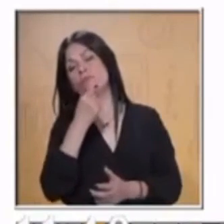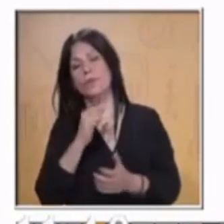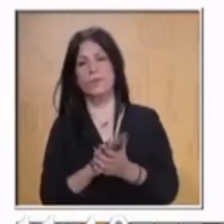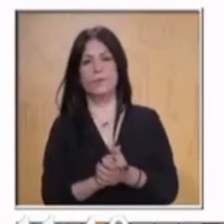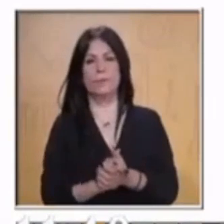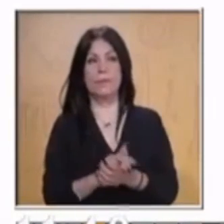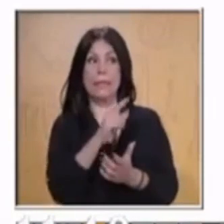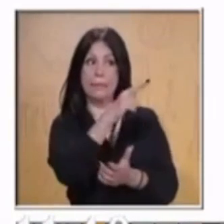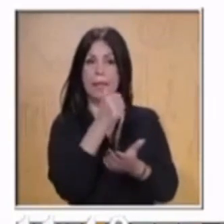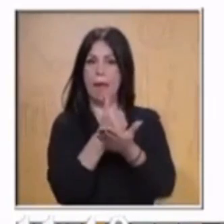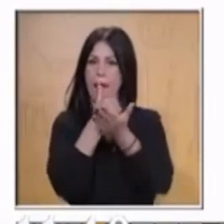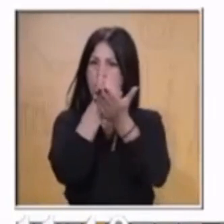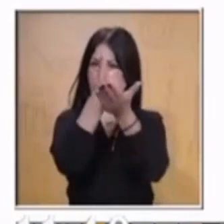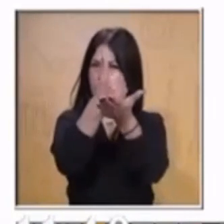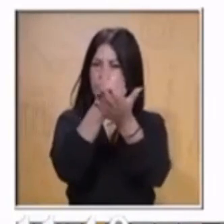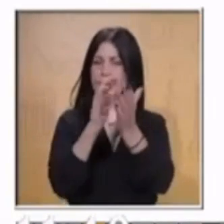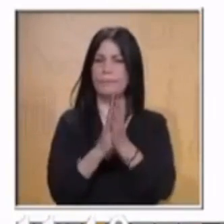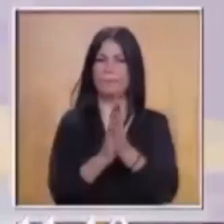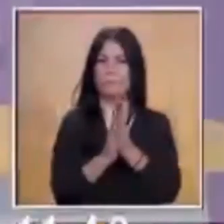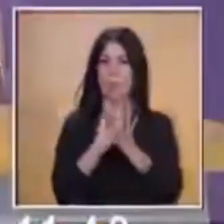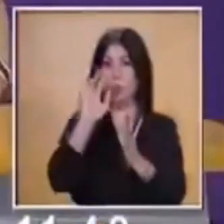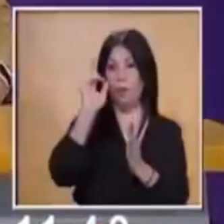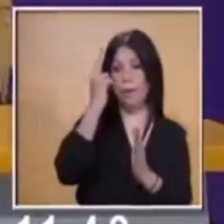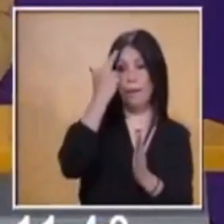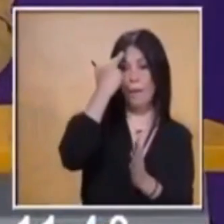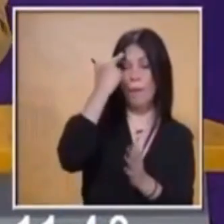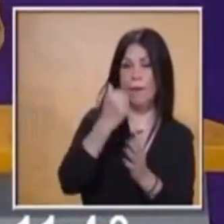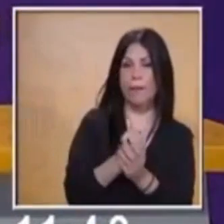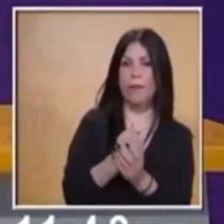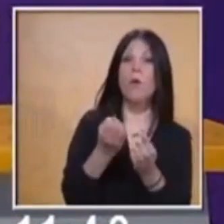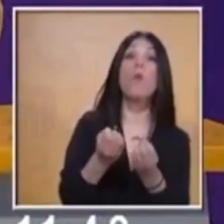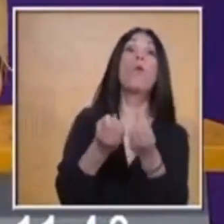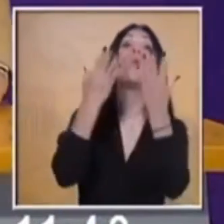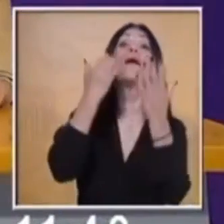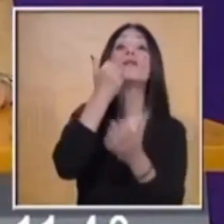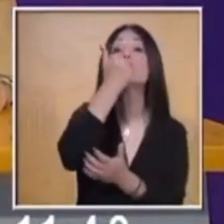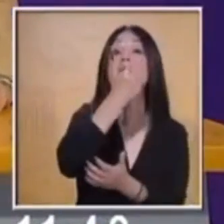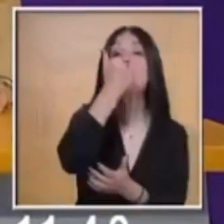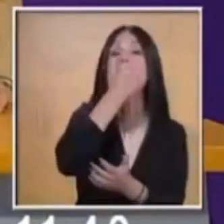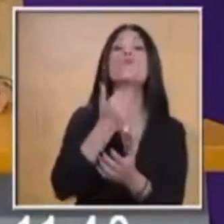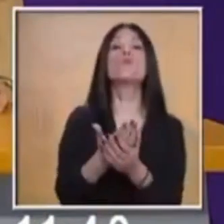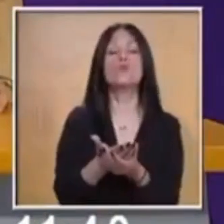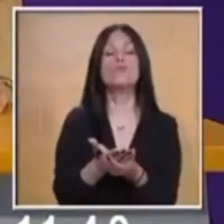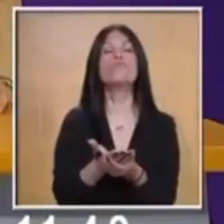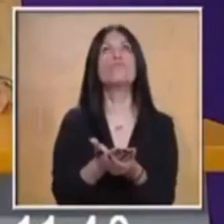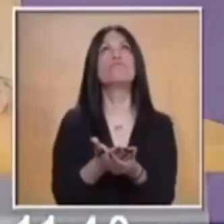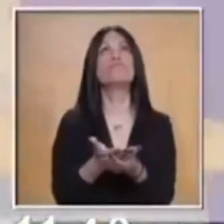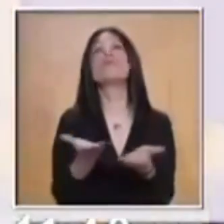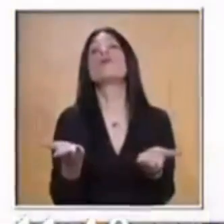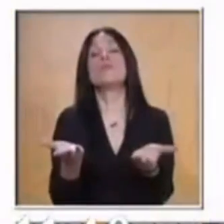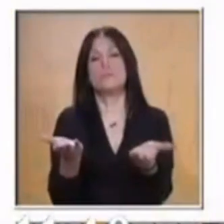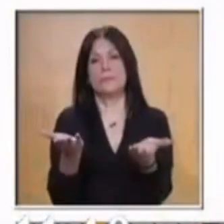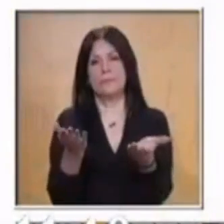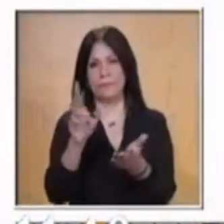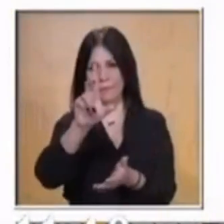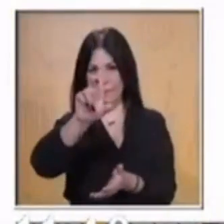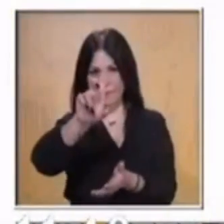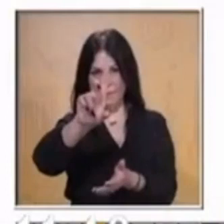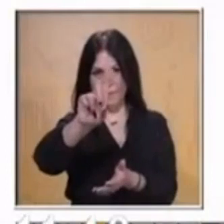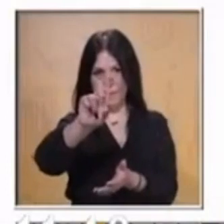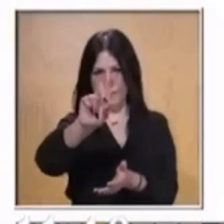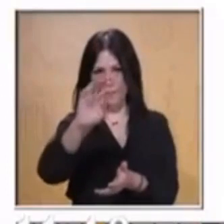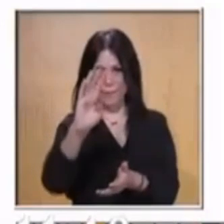problema. Recordarás cuántos alumnos hay en el salón de Daniel. Correcto, hay 39